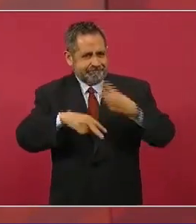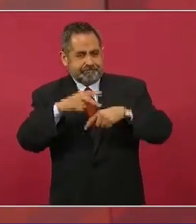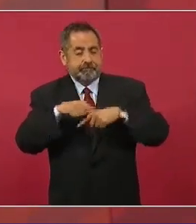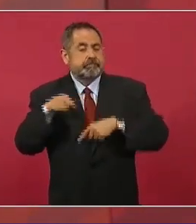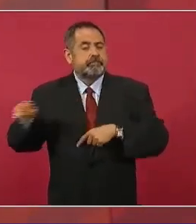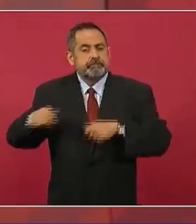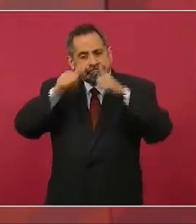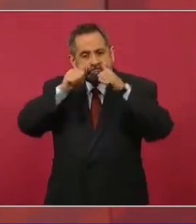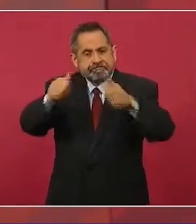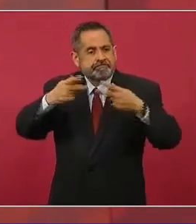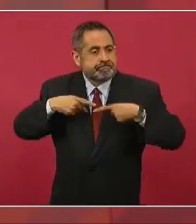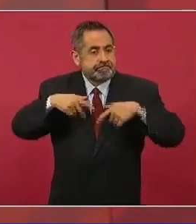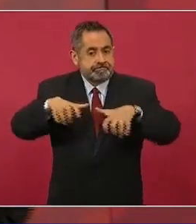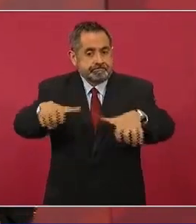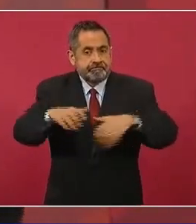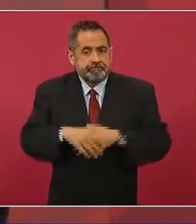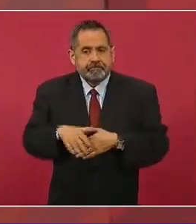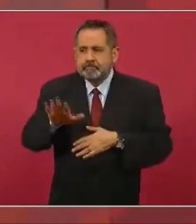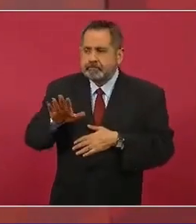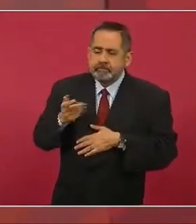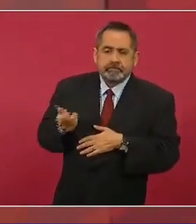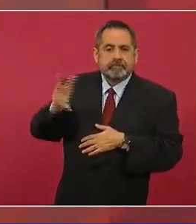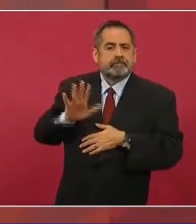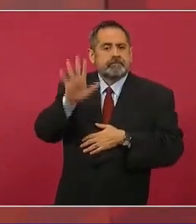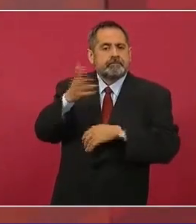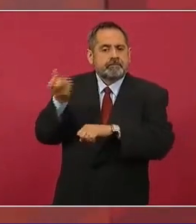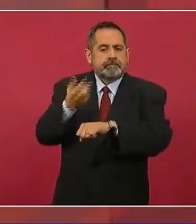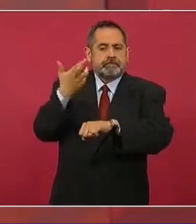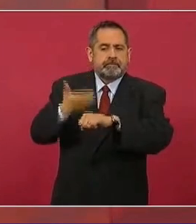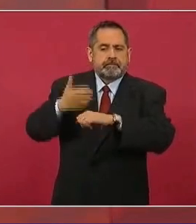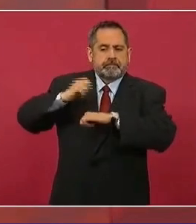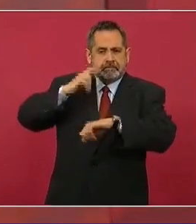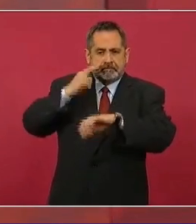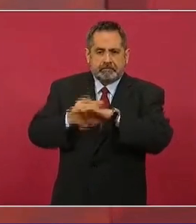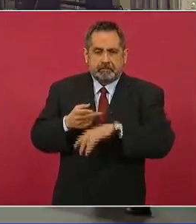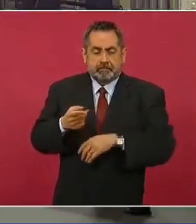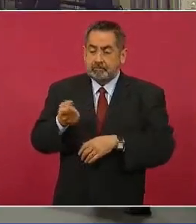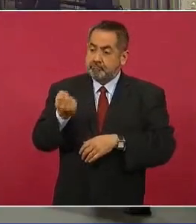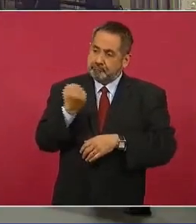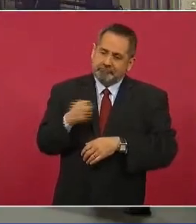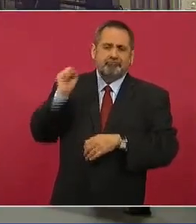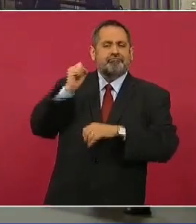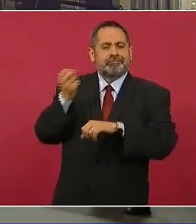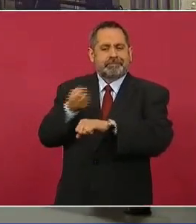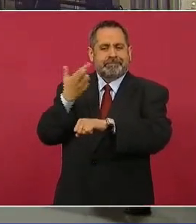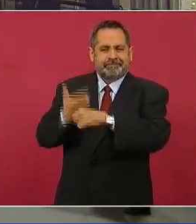de Atención Ciudadana, es como secretaria, supersecretaria,